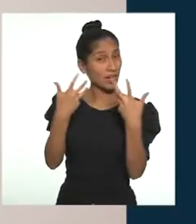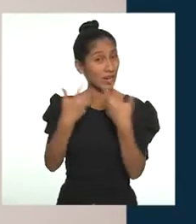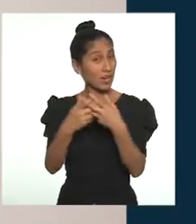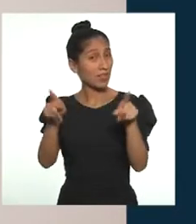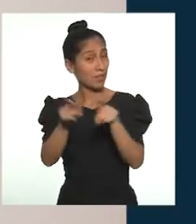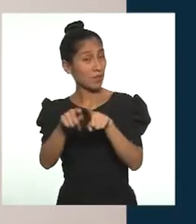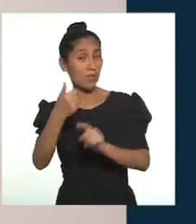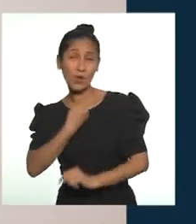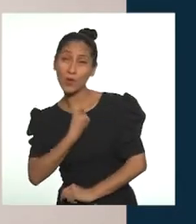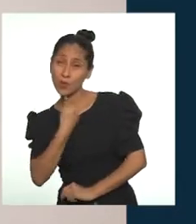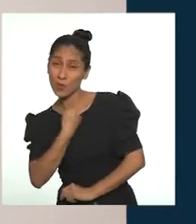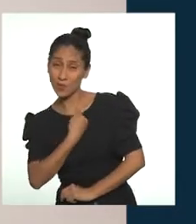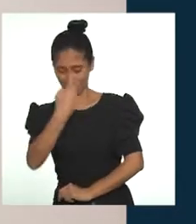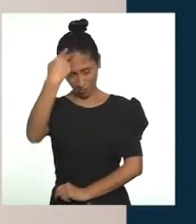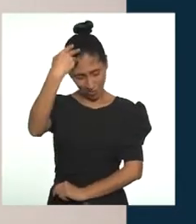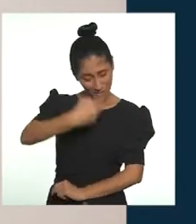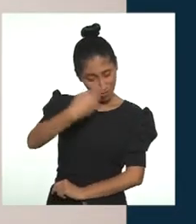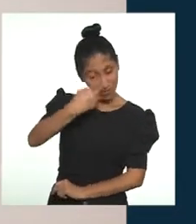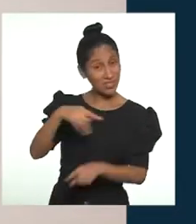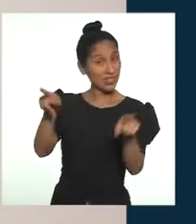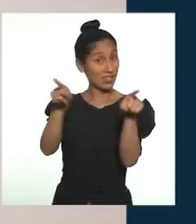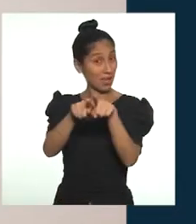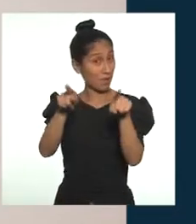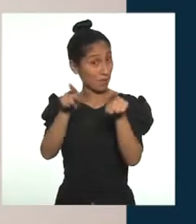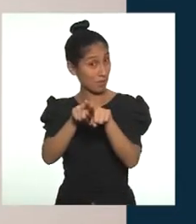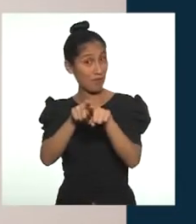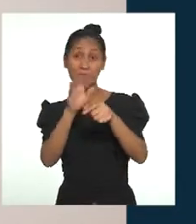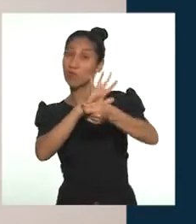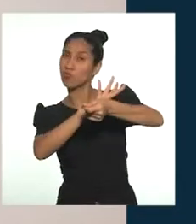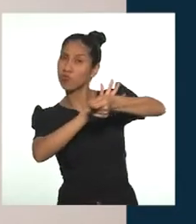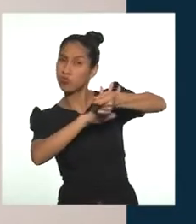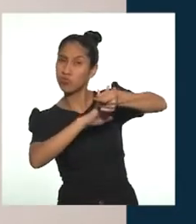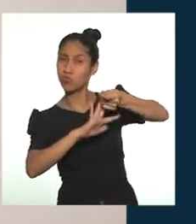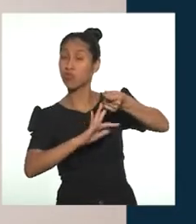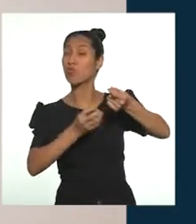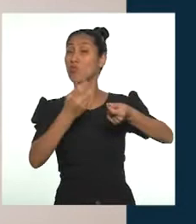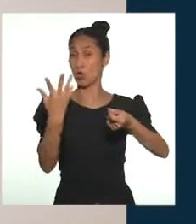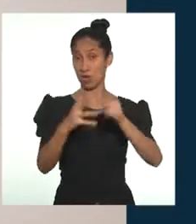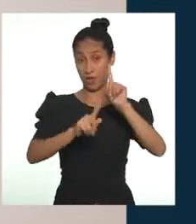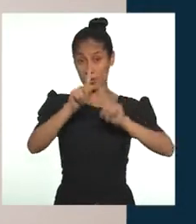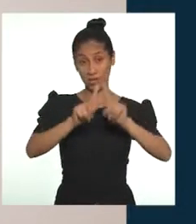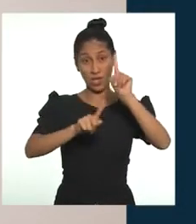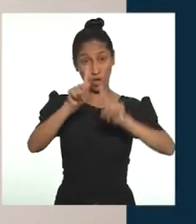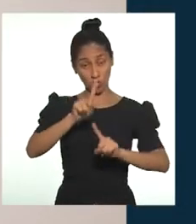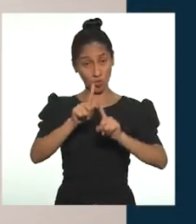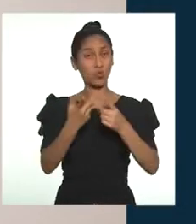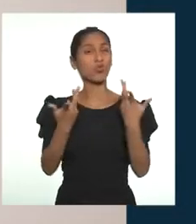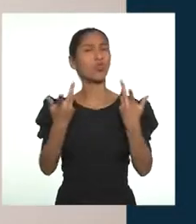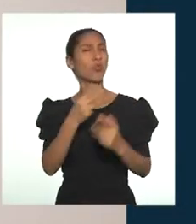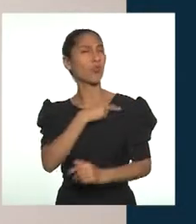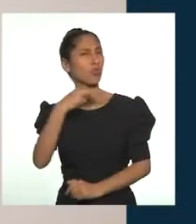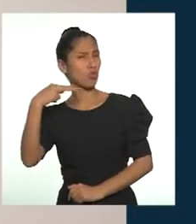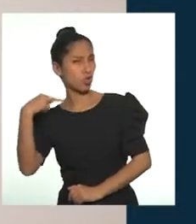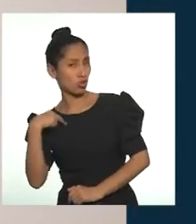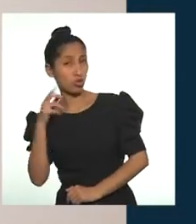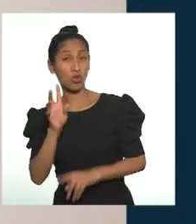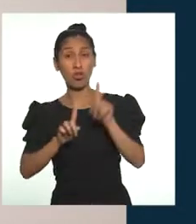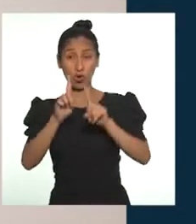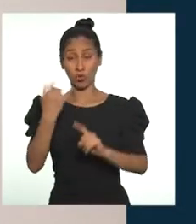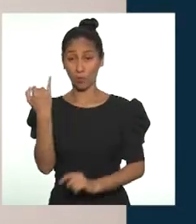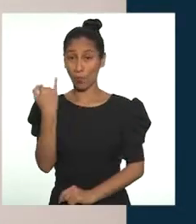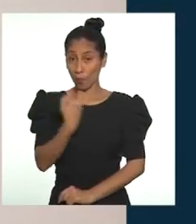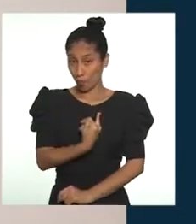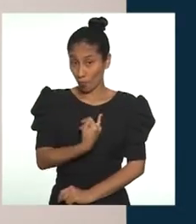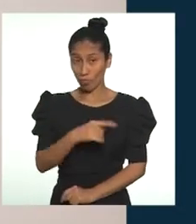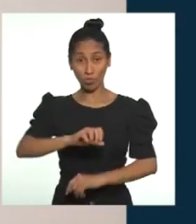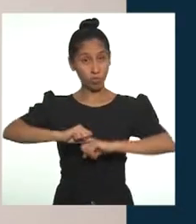De nosotros mismos y de la genética, porque también hay parte genética en cómo somos nosotros. Si somos delgados, si somos